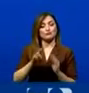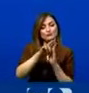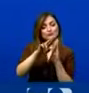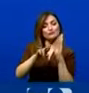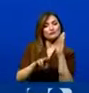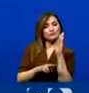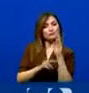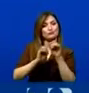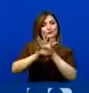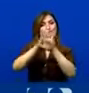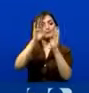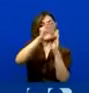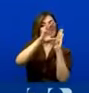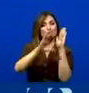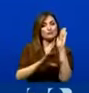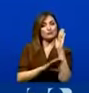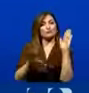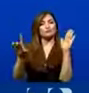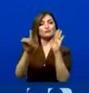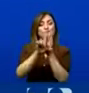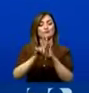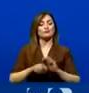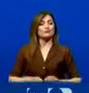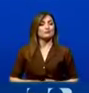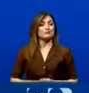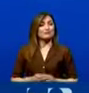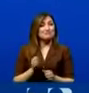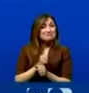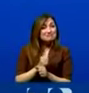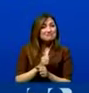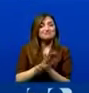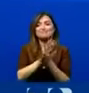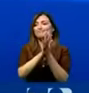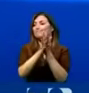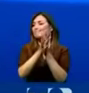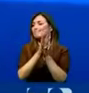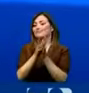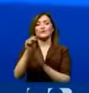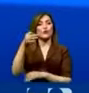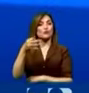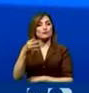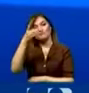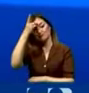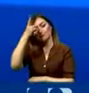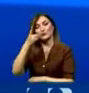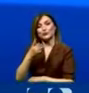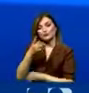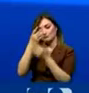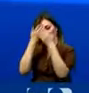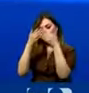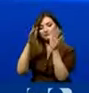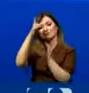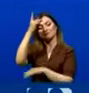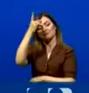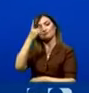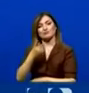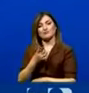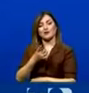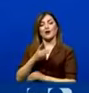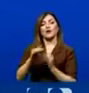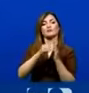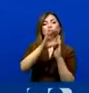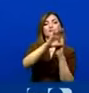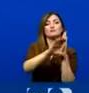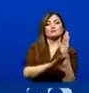establecidas en la Constitución y la ley. Eso no se hizo. Como esa es una decisión abierta y totalmente inconstitucional,